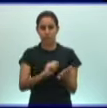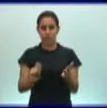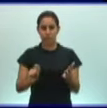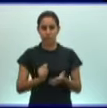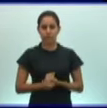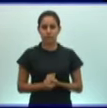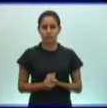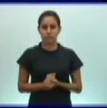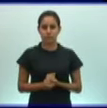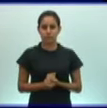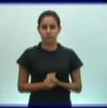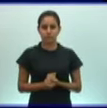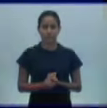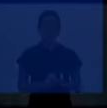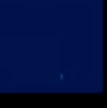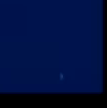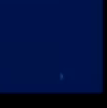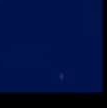copien la temática.